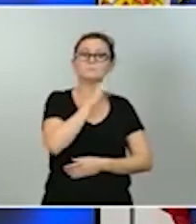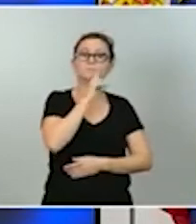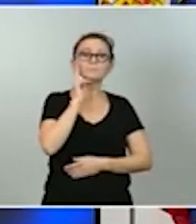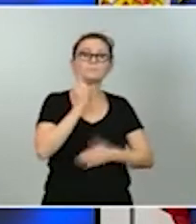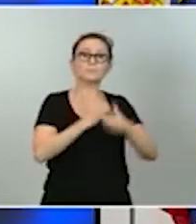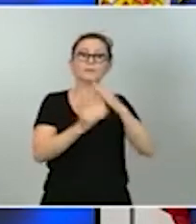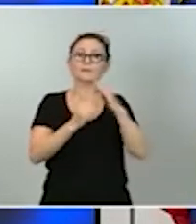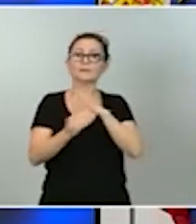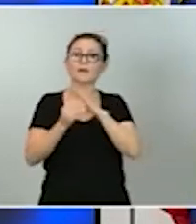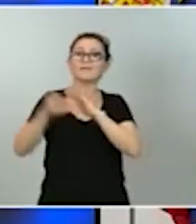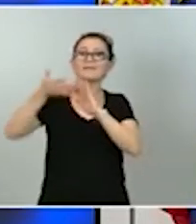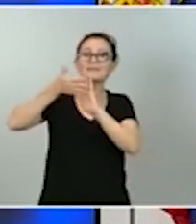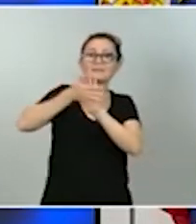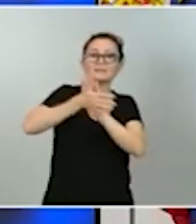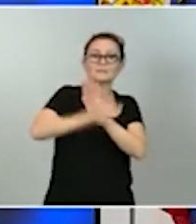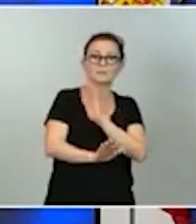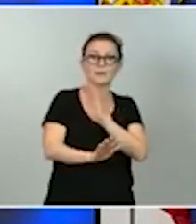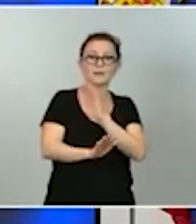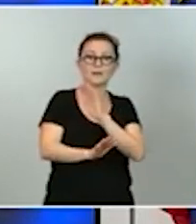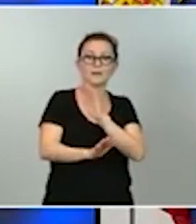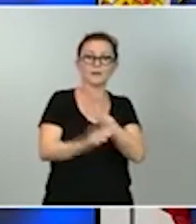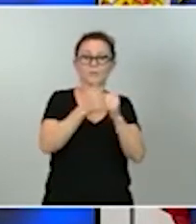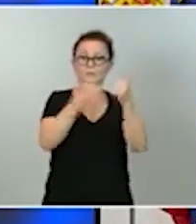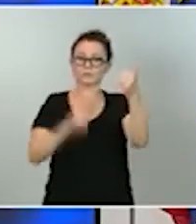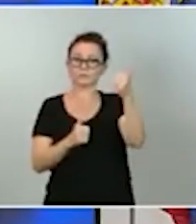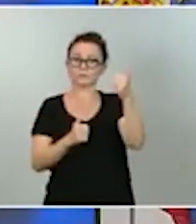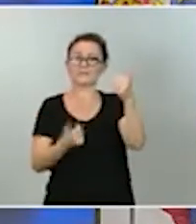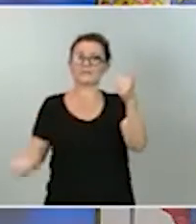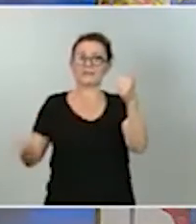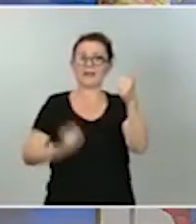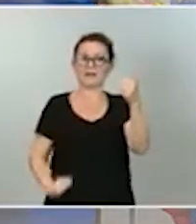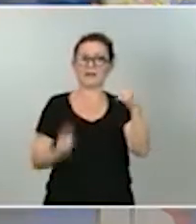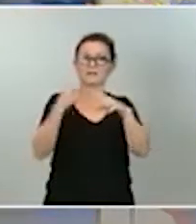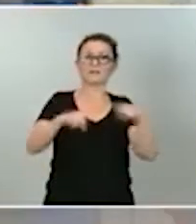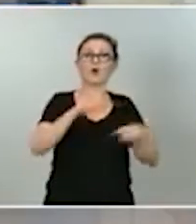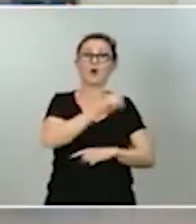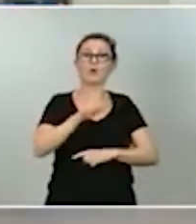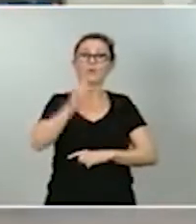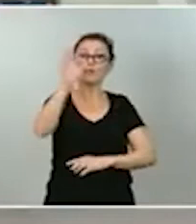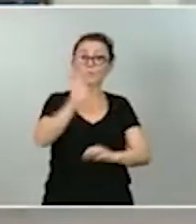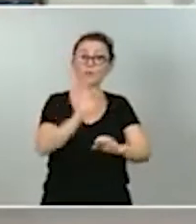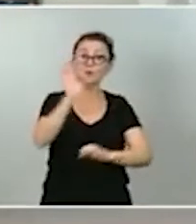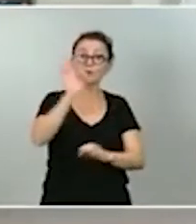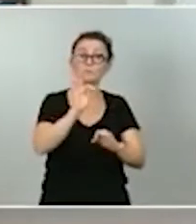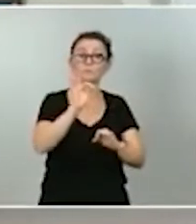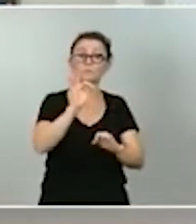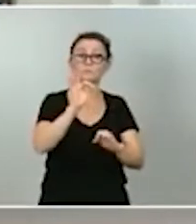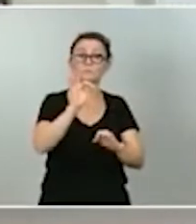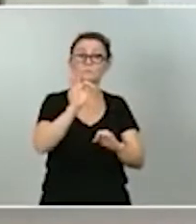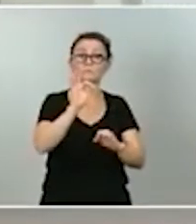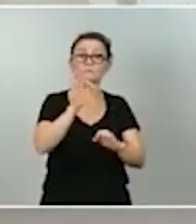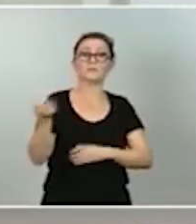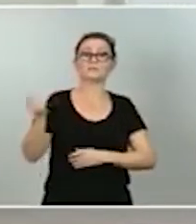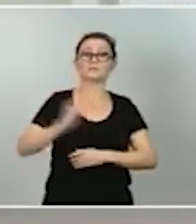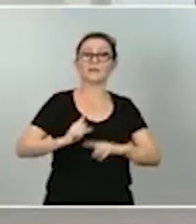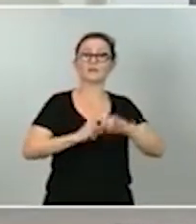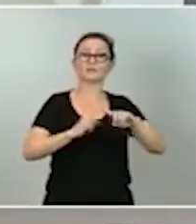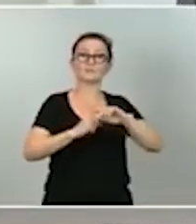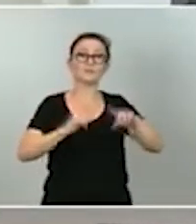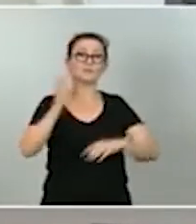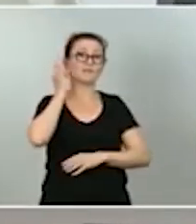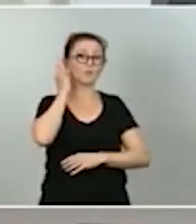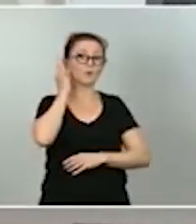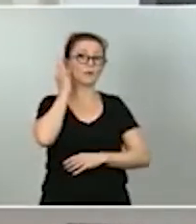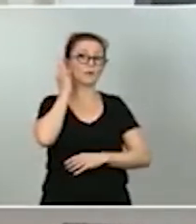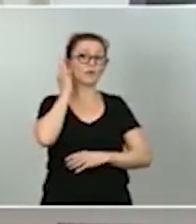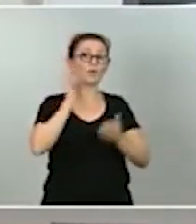significativa de la brecha salarial de género hasta un 11% caen los salarios medios de las mujeres un año después del nacimiento